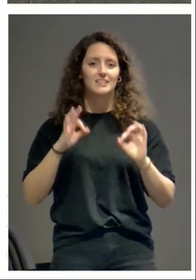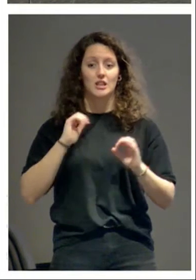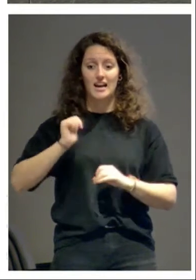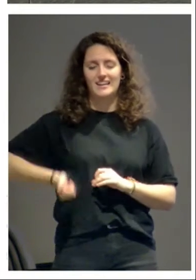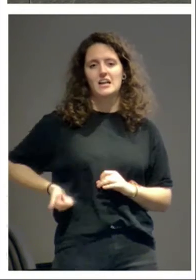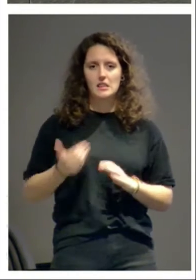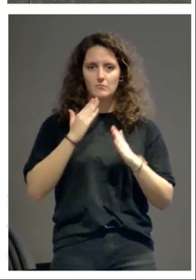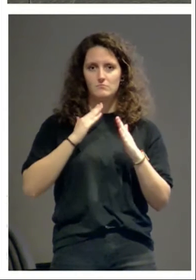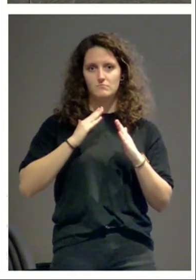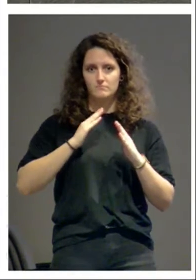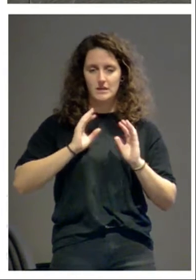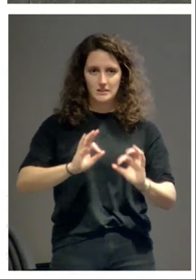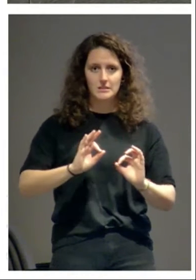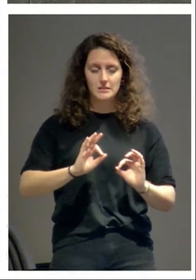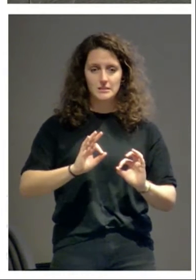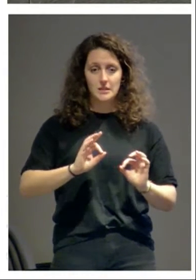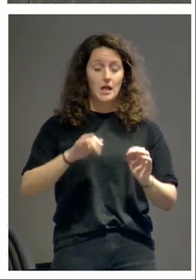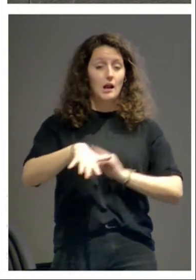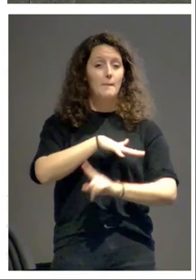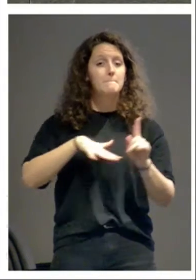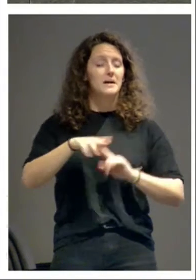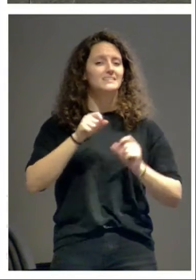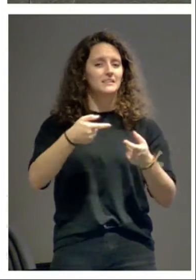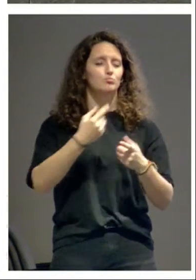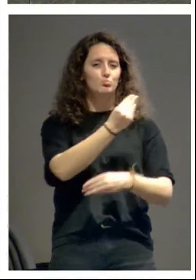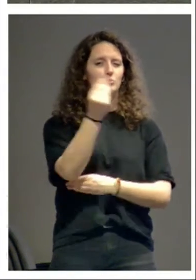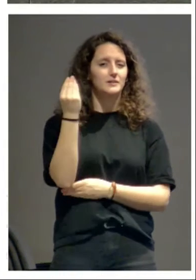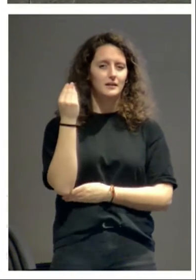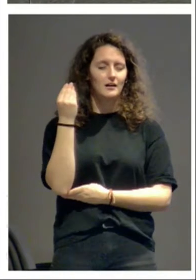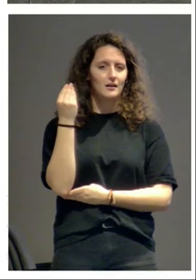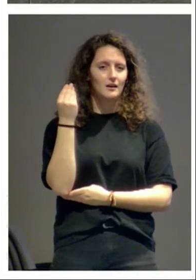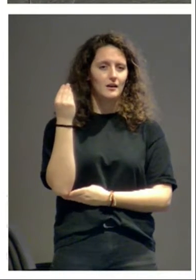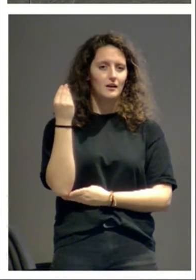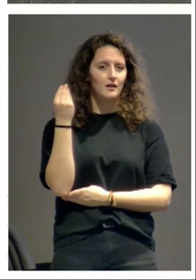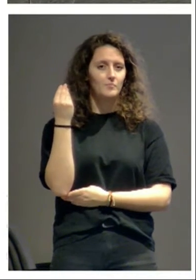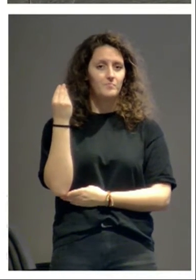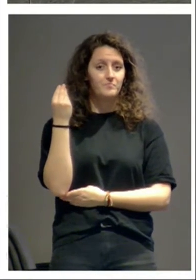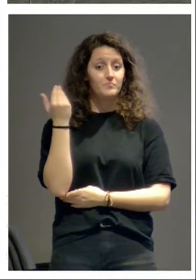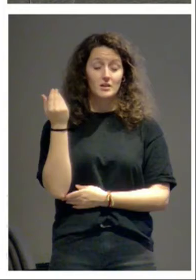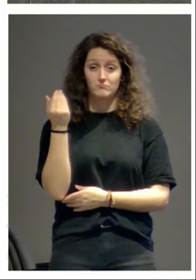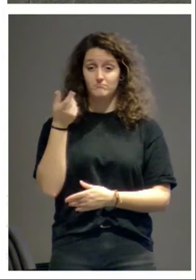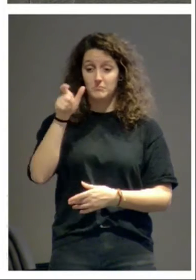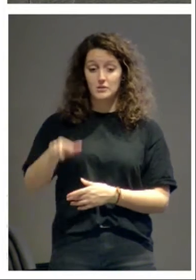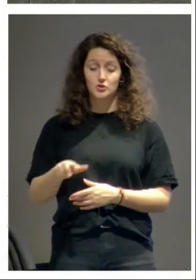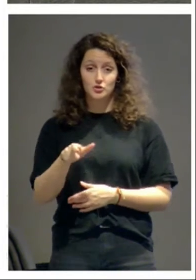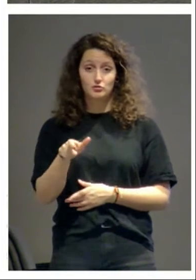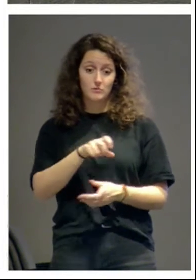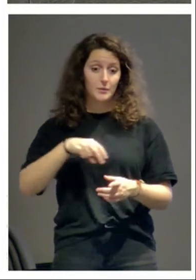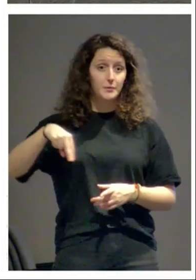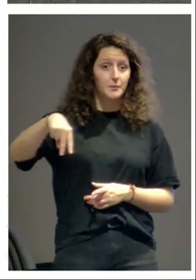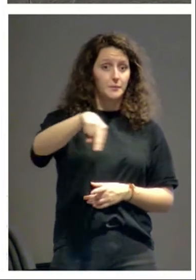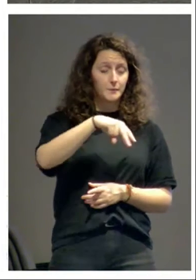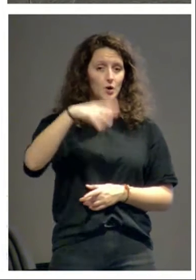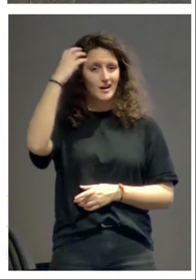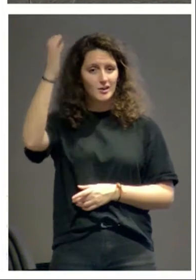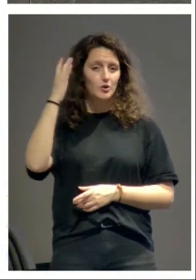El paisaje monumental que veía quien recorría el reino de Pamplona en